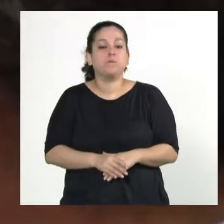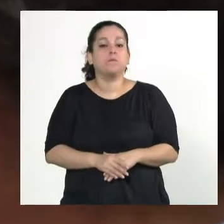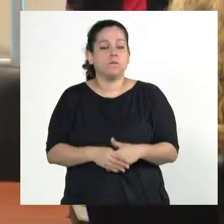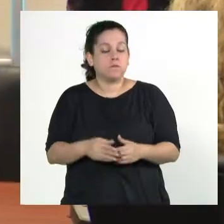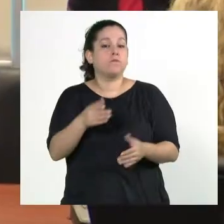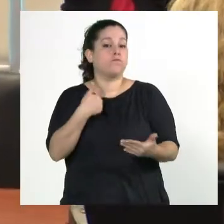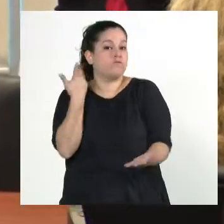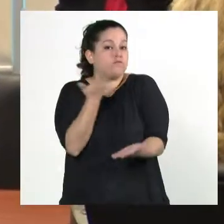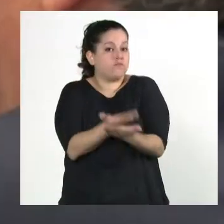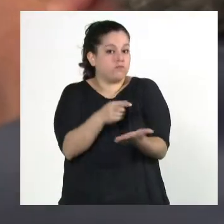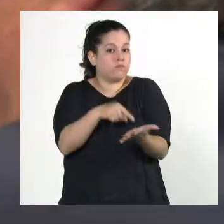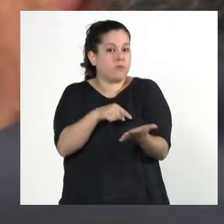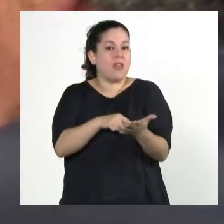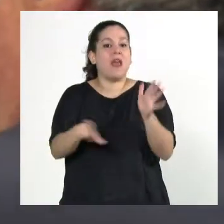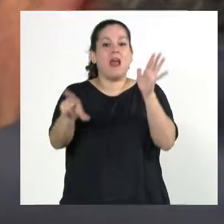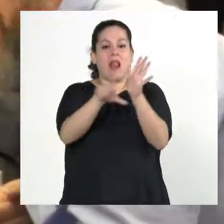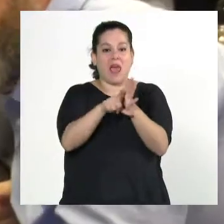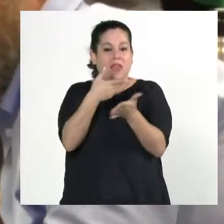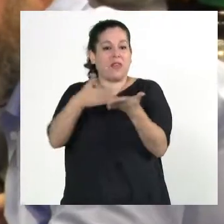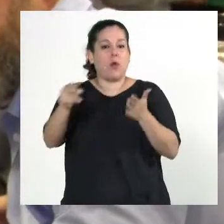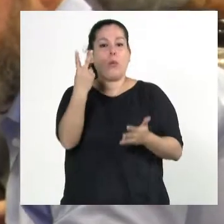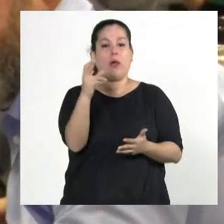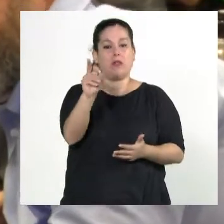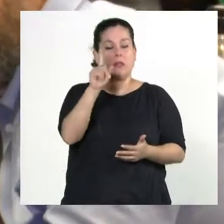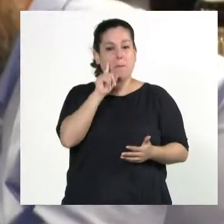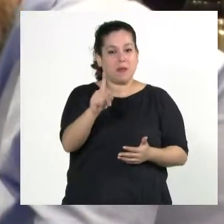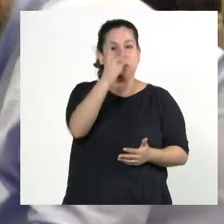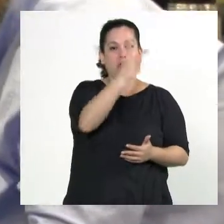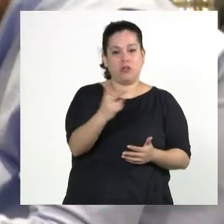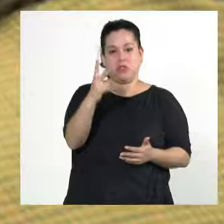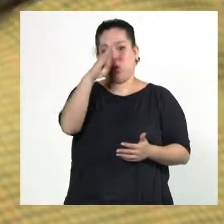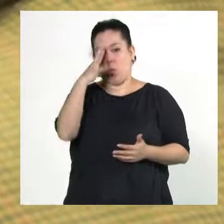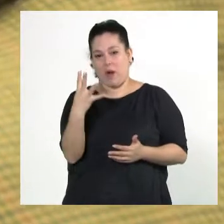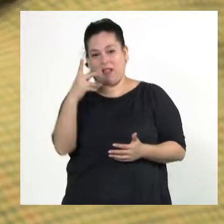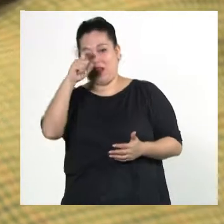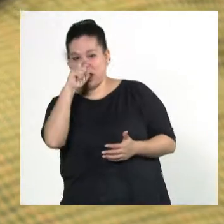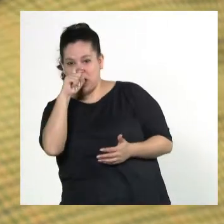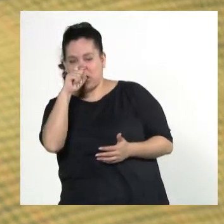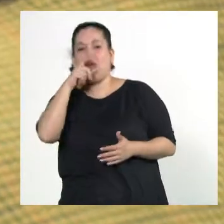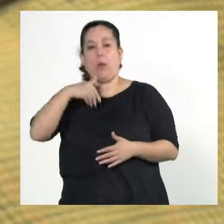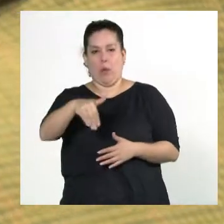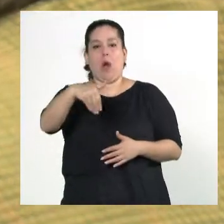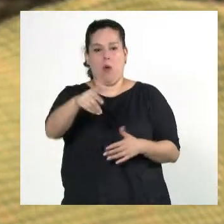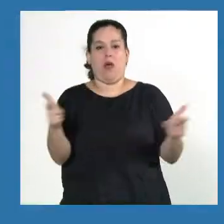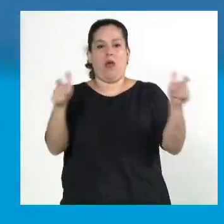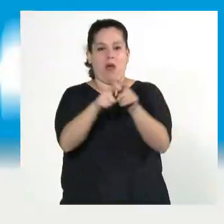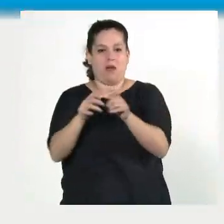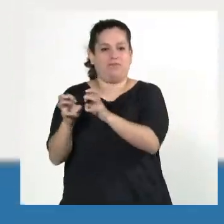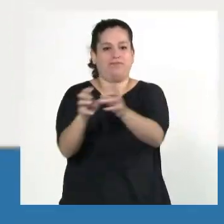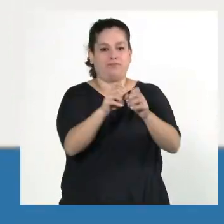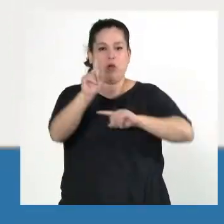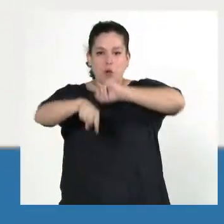propone la derogación de la Ley 20.247 quedó en condiciones de tratarse en el recinto durante la próxima sesión.